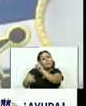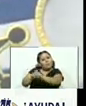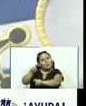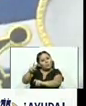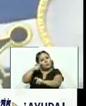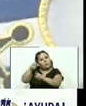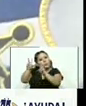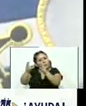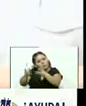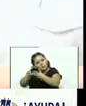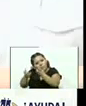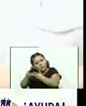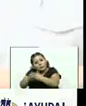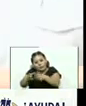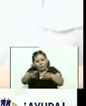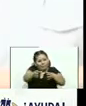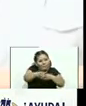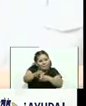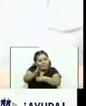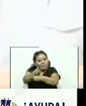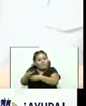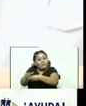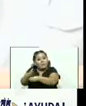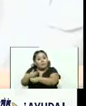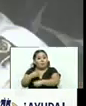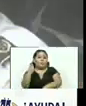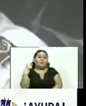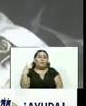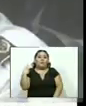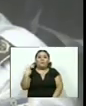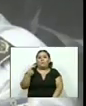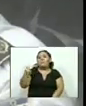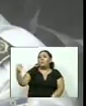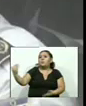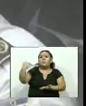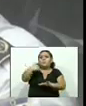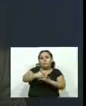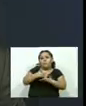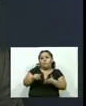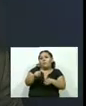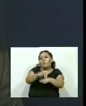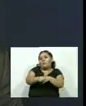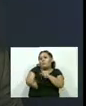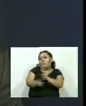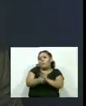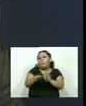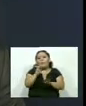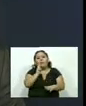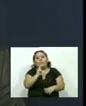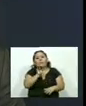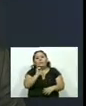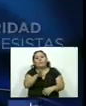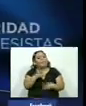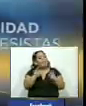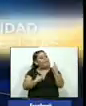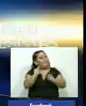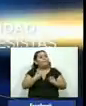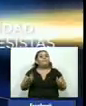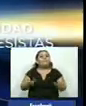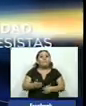investigaciones contra los partidos políticos el director de la PNC llegó al recinto legislativo para responder a los cuestionamientos